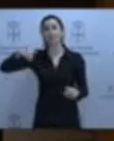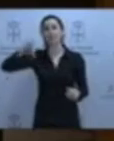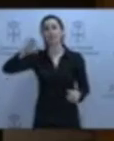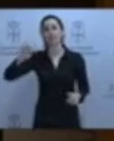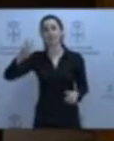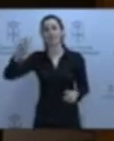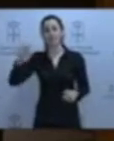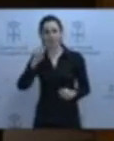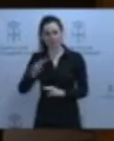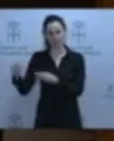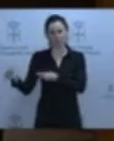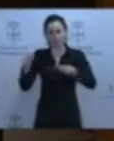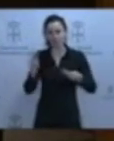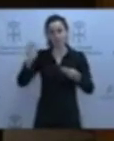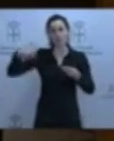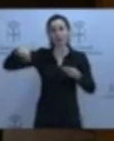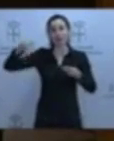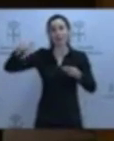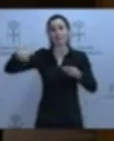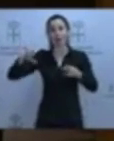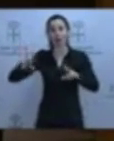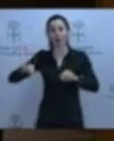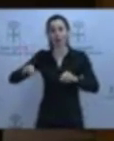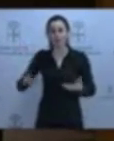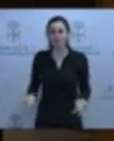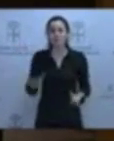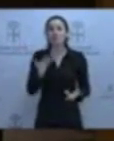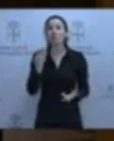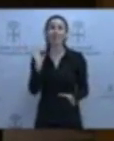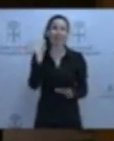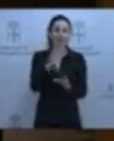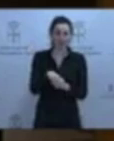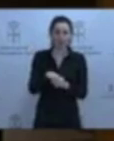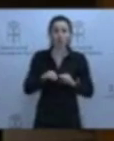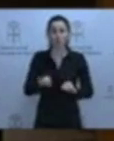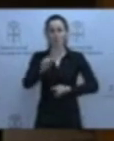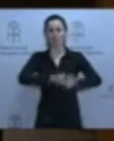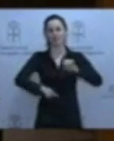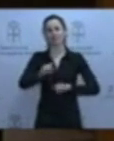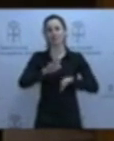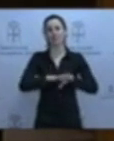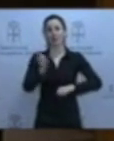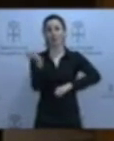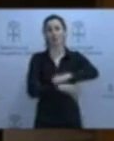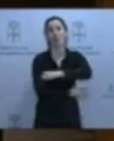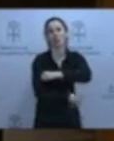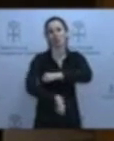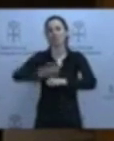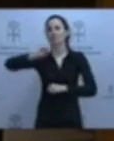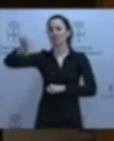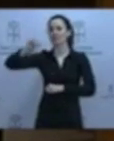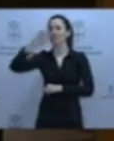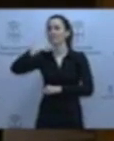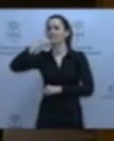los papeles y los documentos de Mossack Fuseca. Quizás estén implicados en un problema de desvío de fondos en paraísos fiscales.